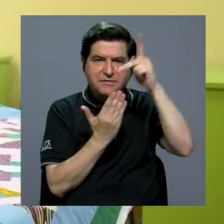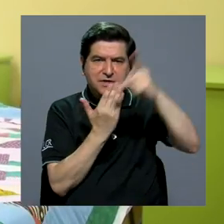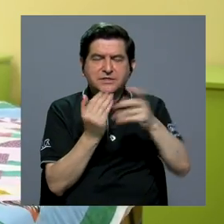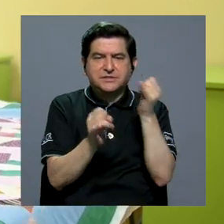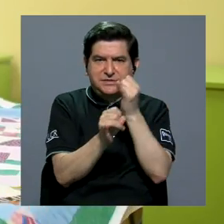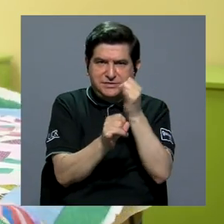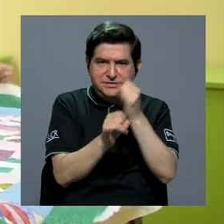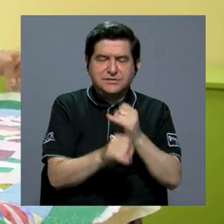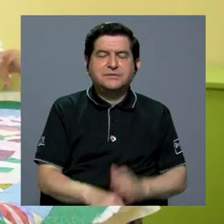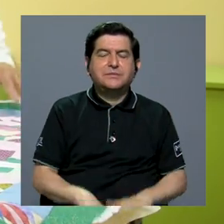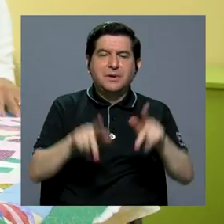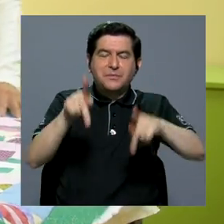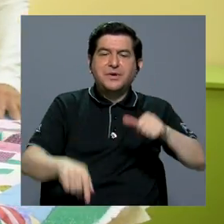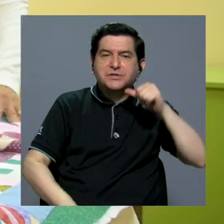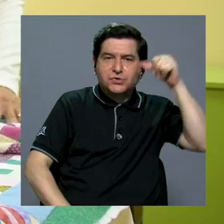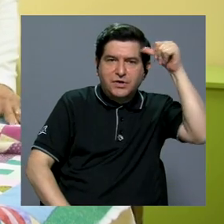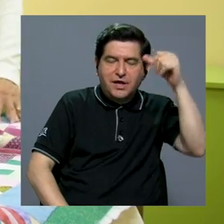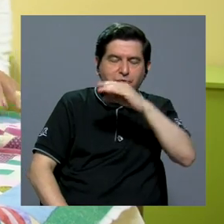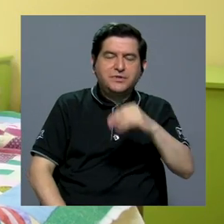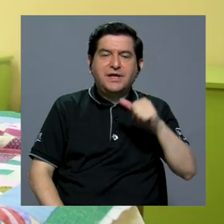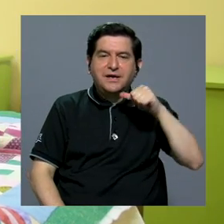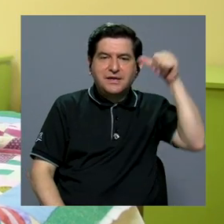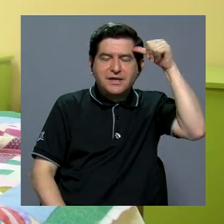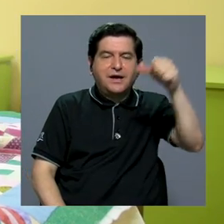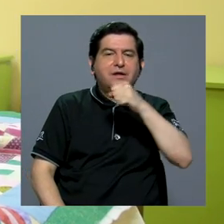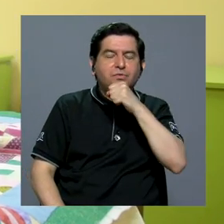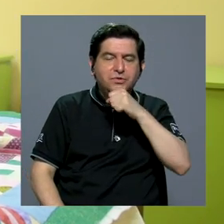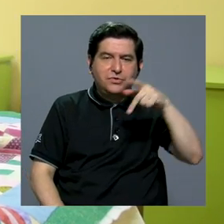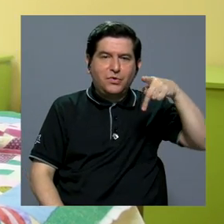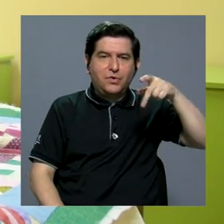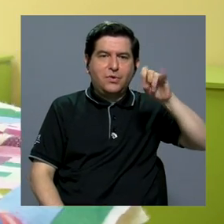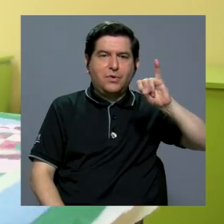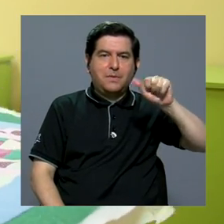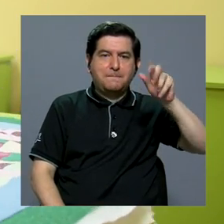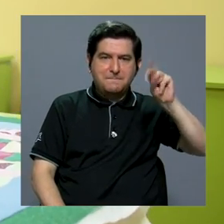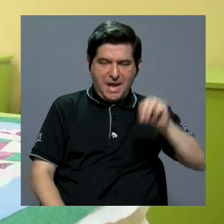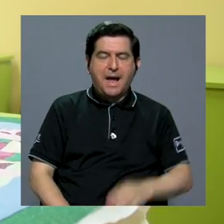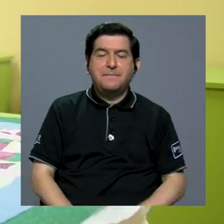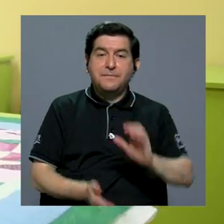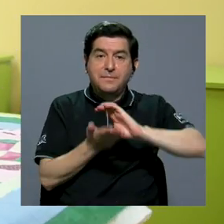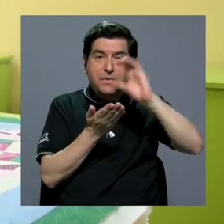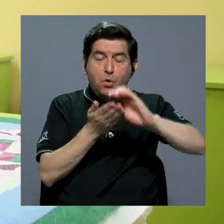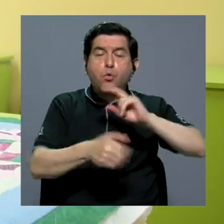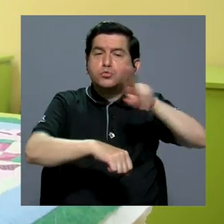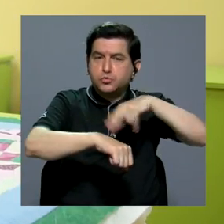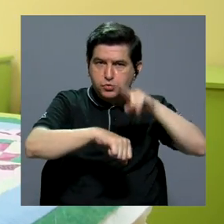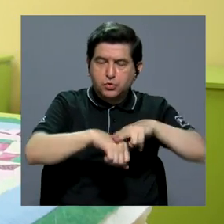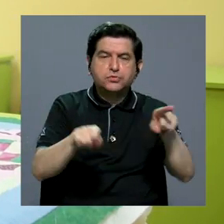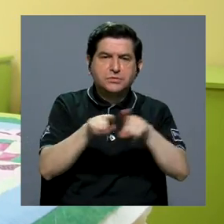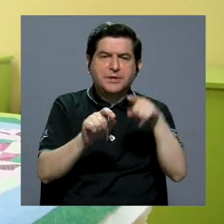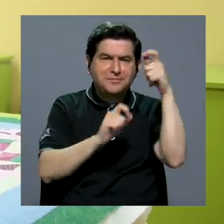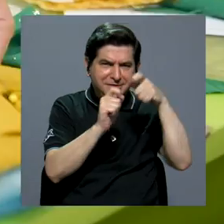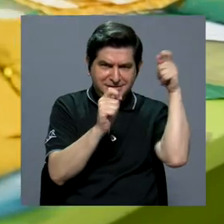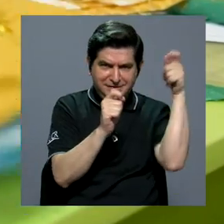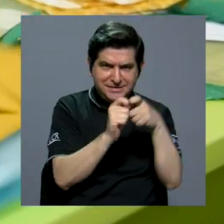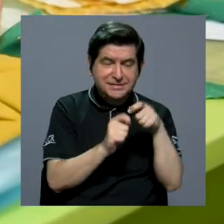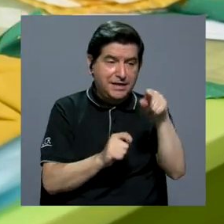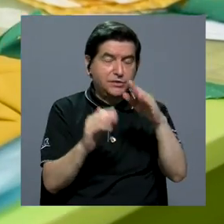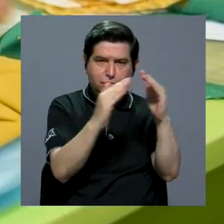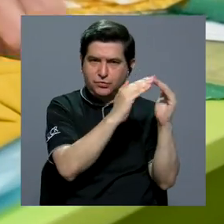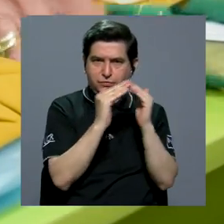través del Programa Institucional para la Persona Adulta y Adulta Mayor, PIAAM, tanto en cursos regulares como